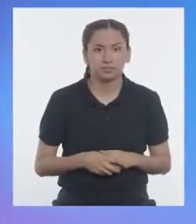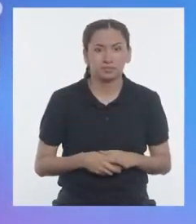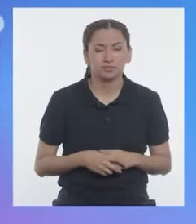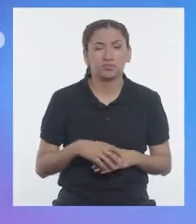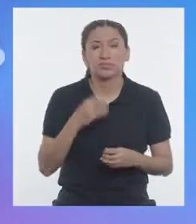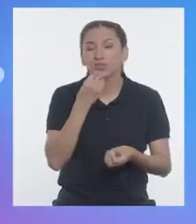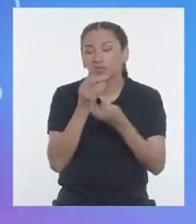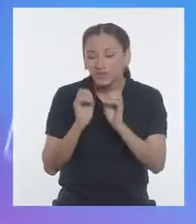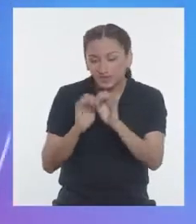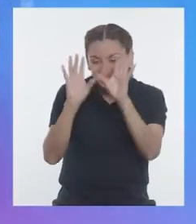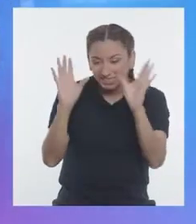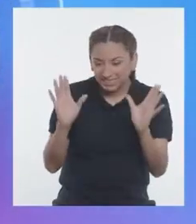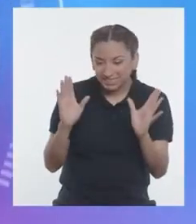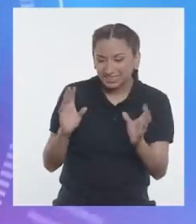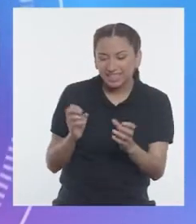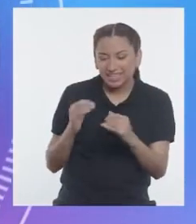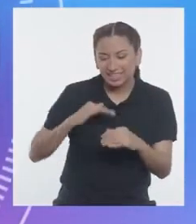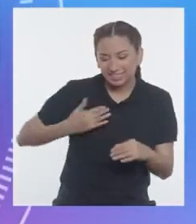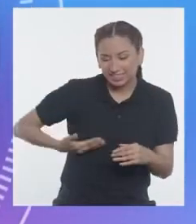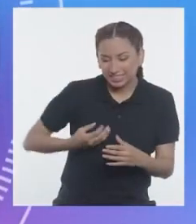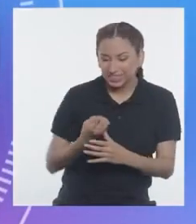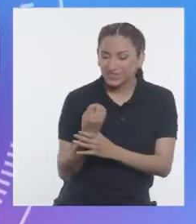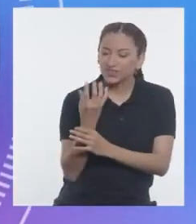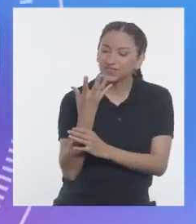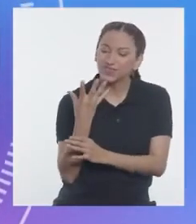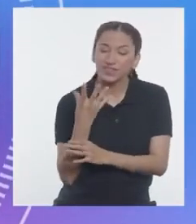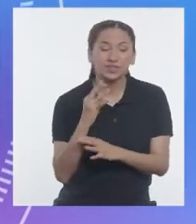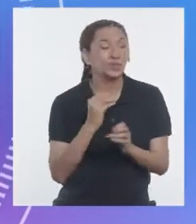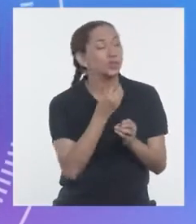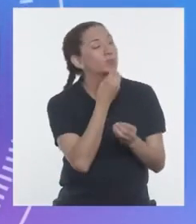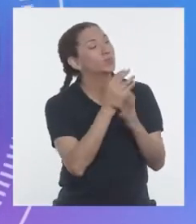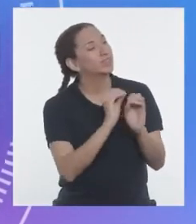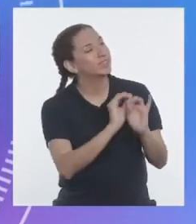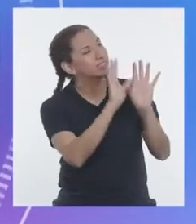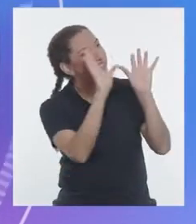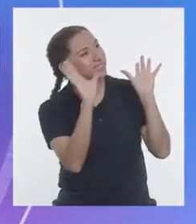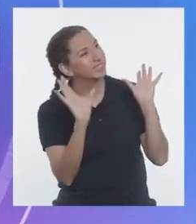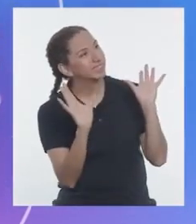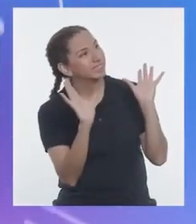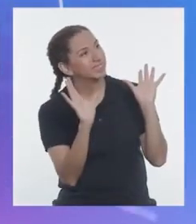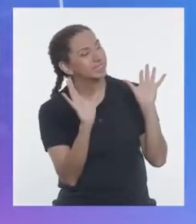¡Buenos días, señora Flor! ¡Buenos días!